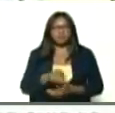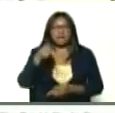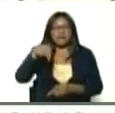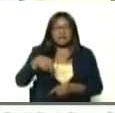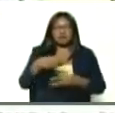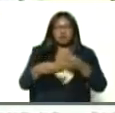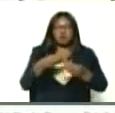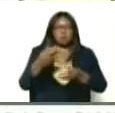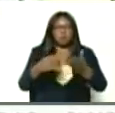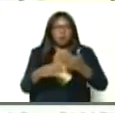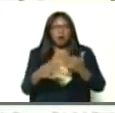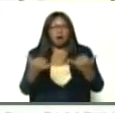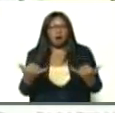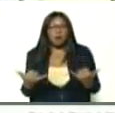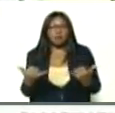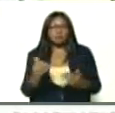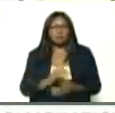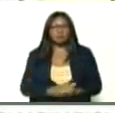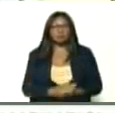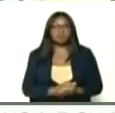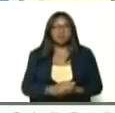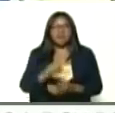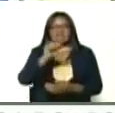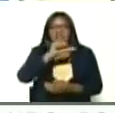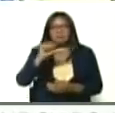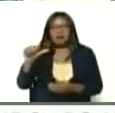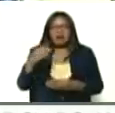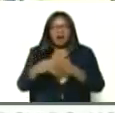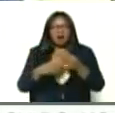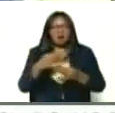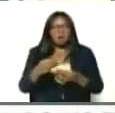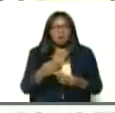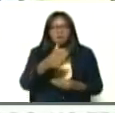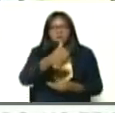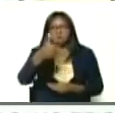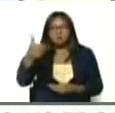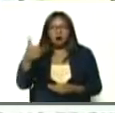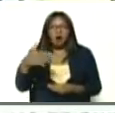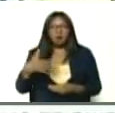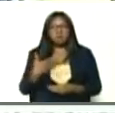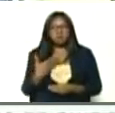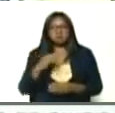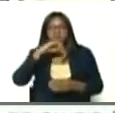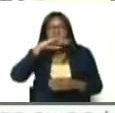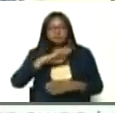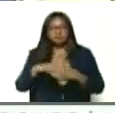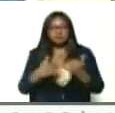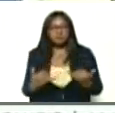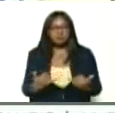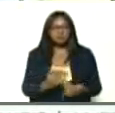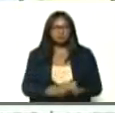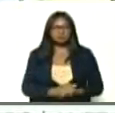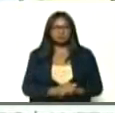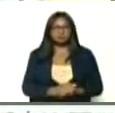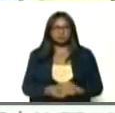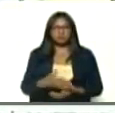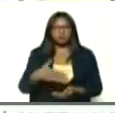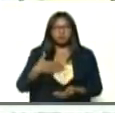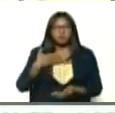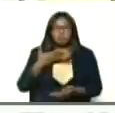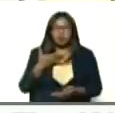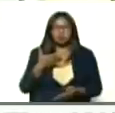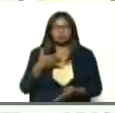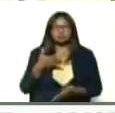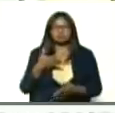van los casos a nivel, semanal, para que cada quien lleve su historial, cada quien lleve el seguimiento,